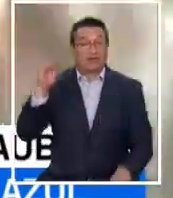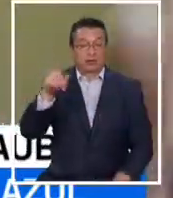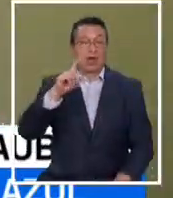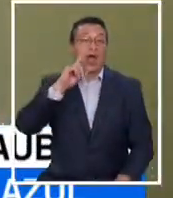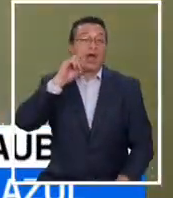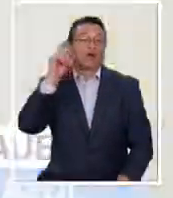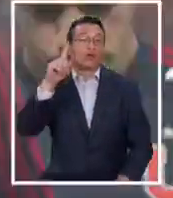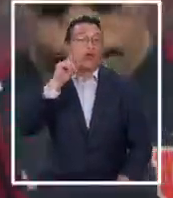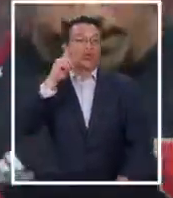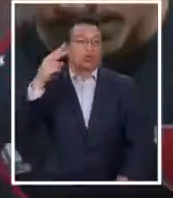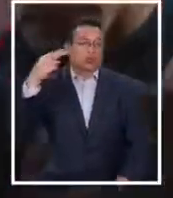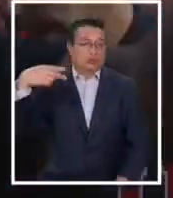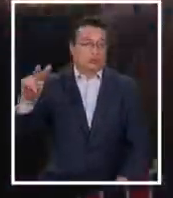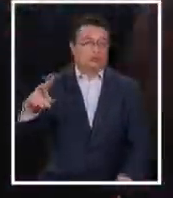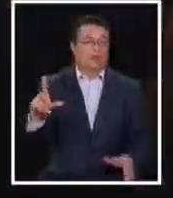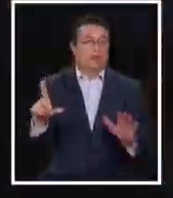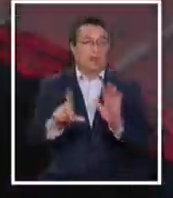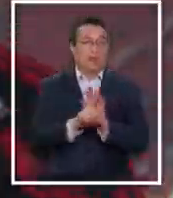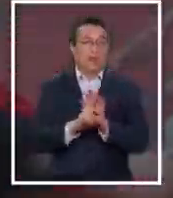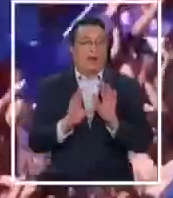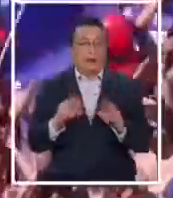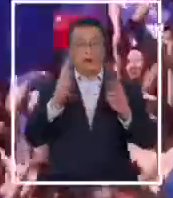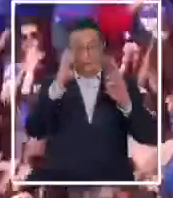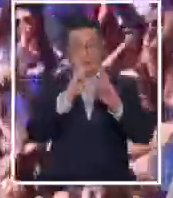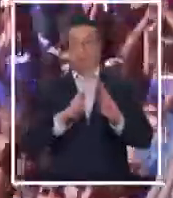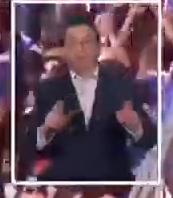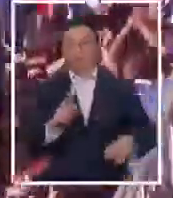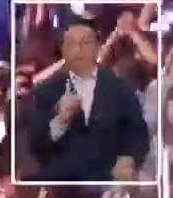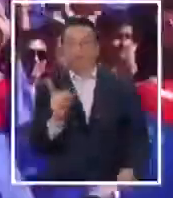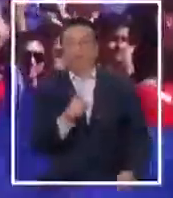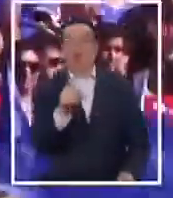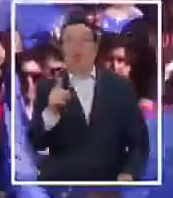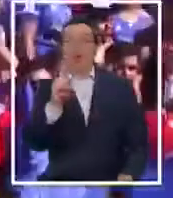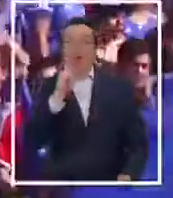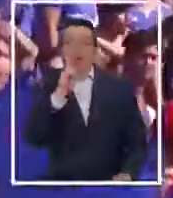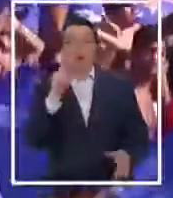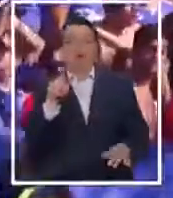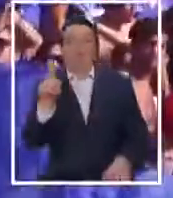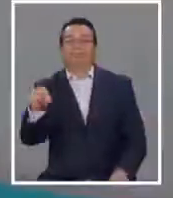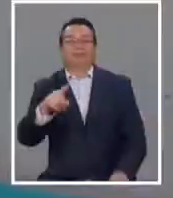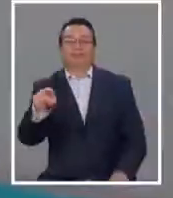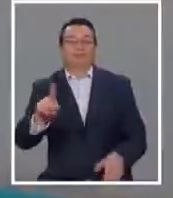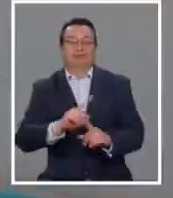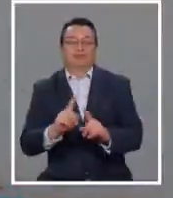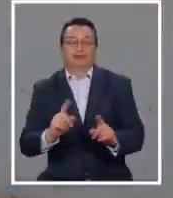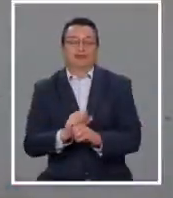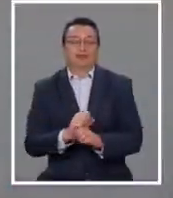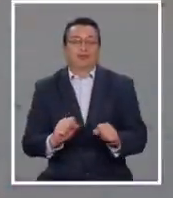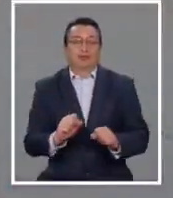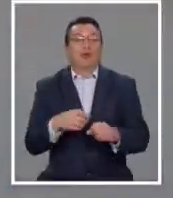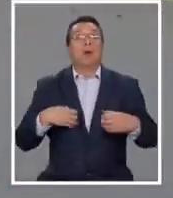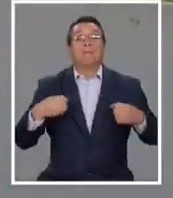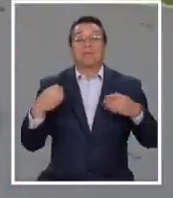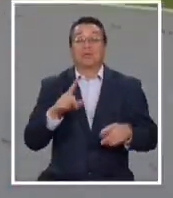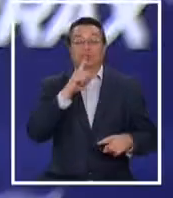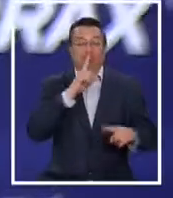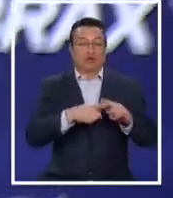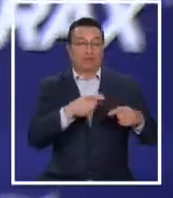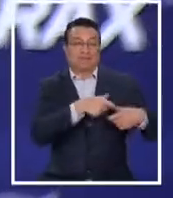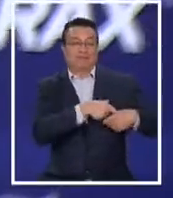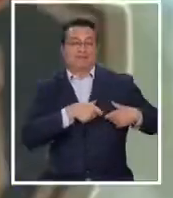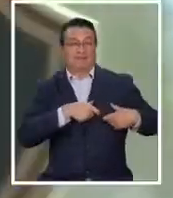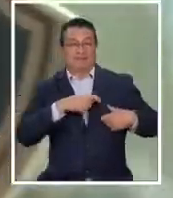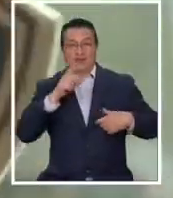azul, es un tema legal. Exacto, y para la tranquilidad del pueblo azul esa opción está descartada, casi como la de perder el nombre, el